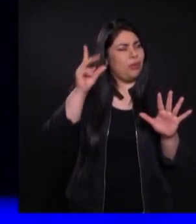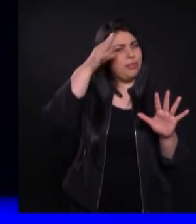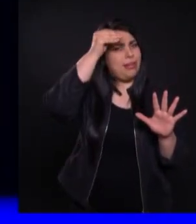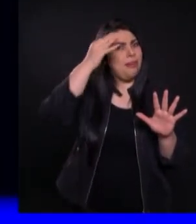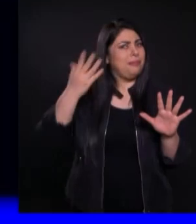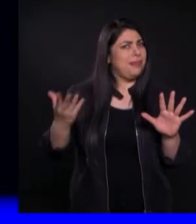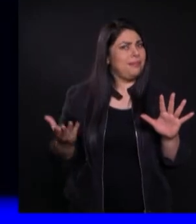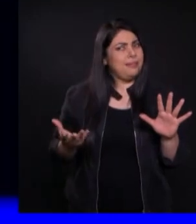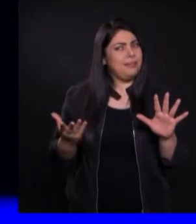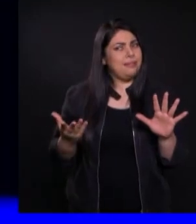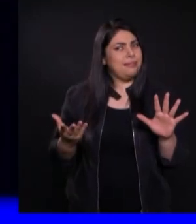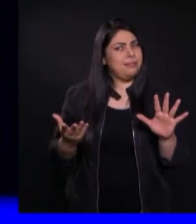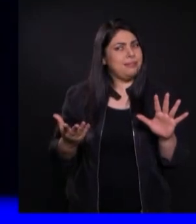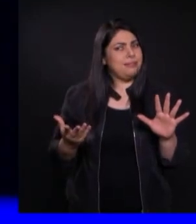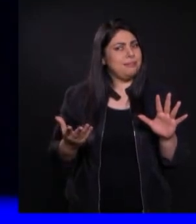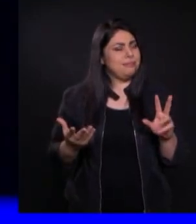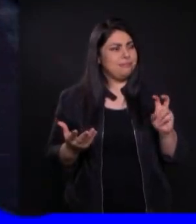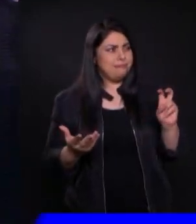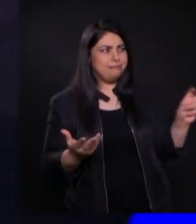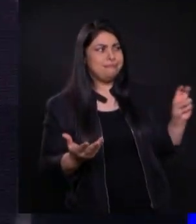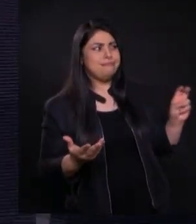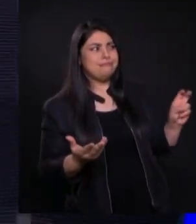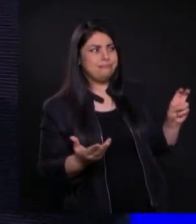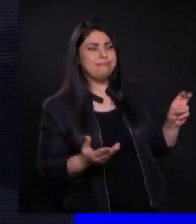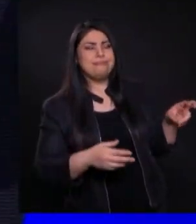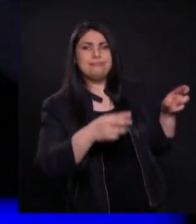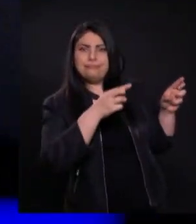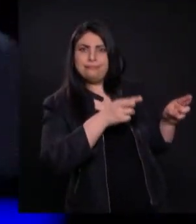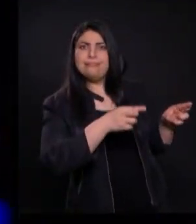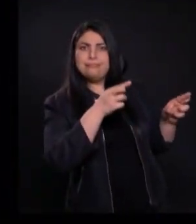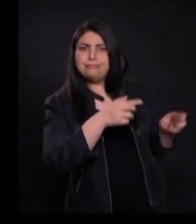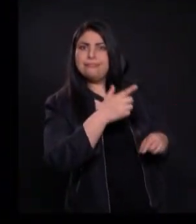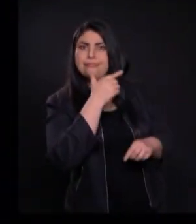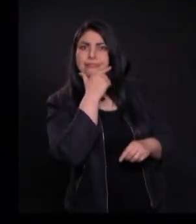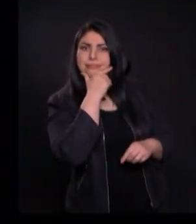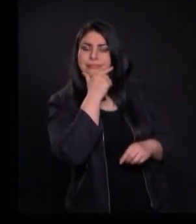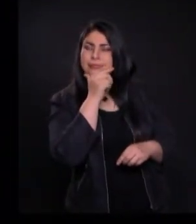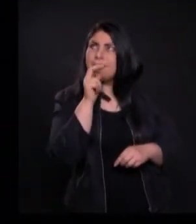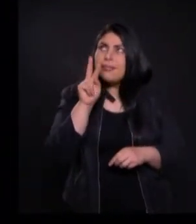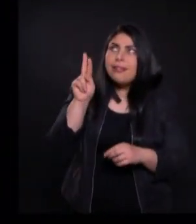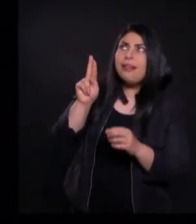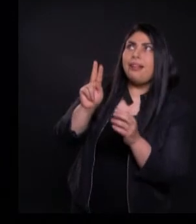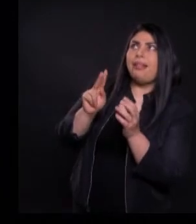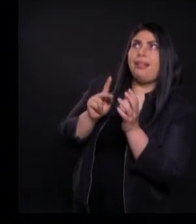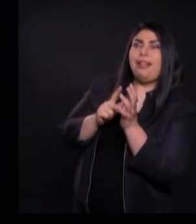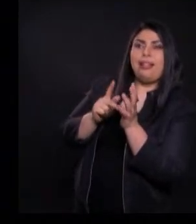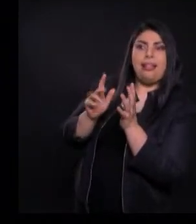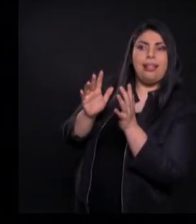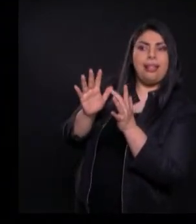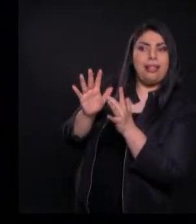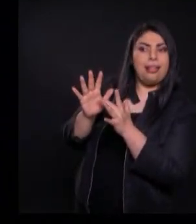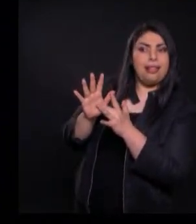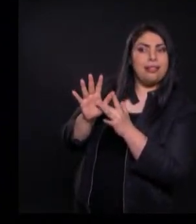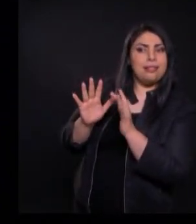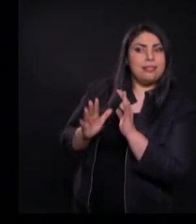Yo le aseguro que estas personas Se dieron cuenta Que Jesús En la historia Voy a decir algo aquí fuerte Pero quiero